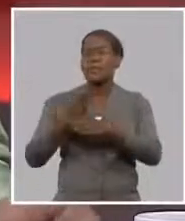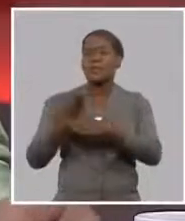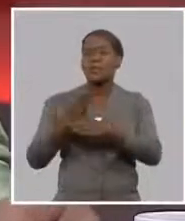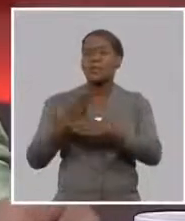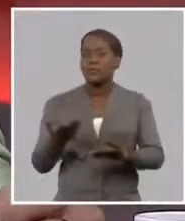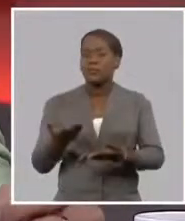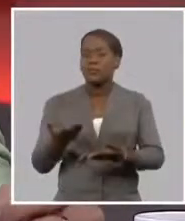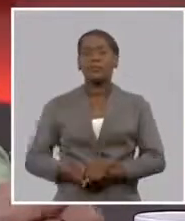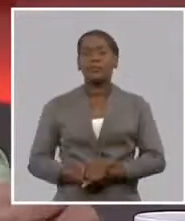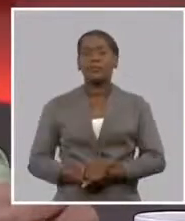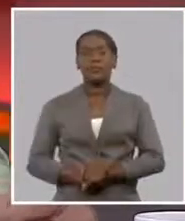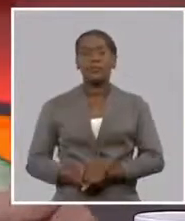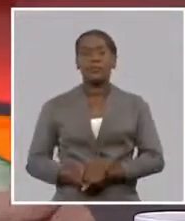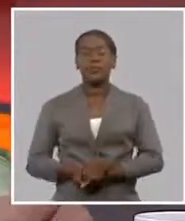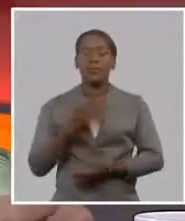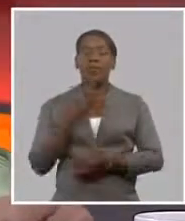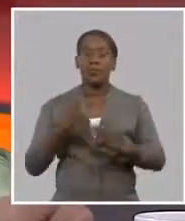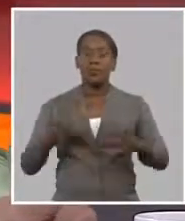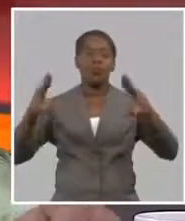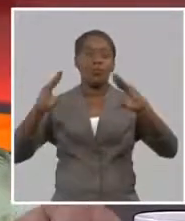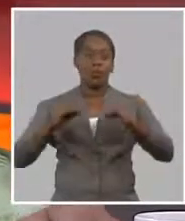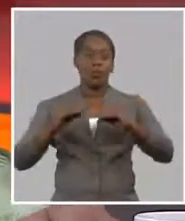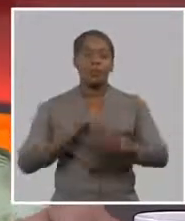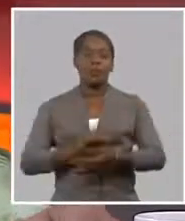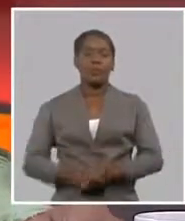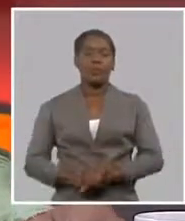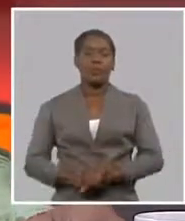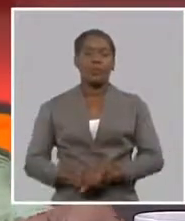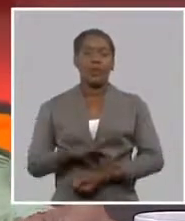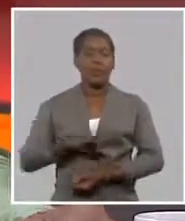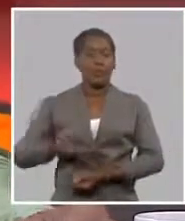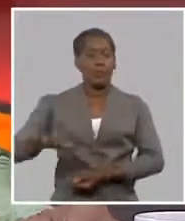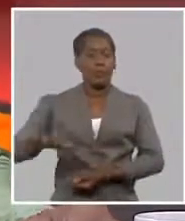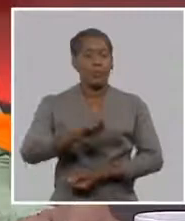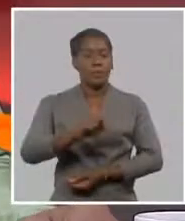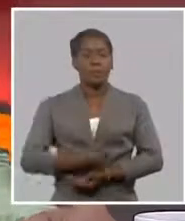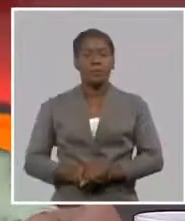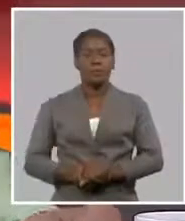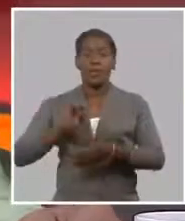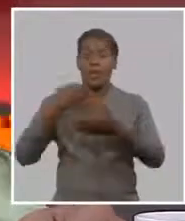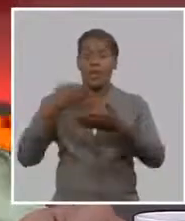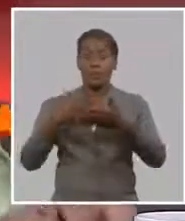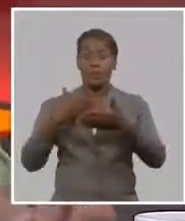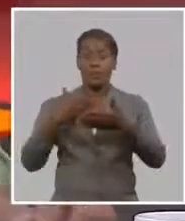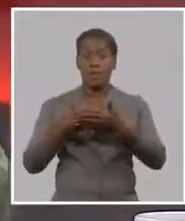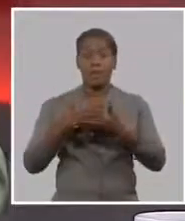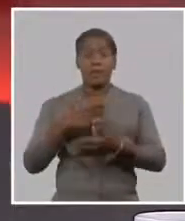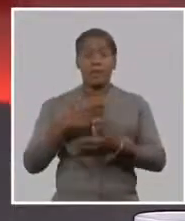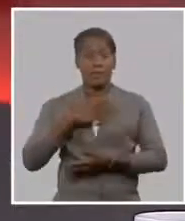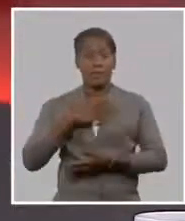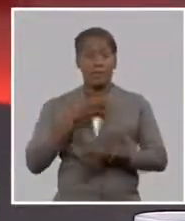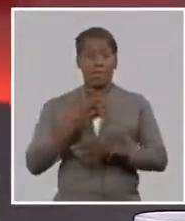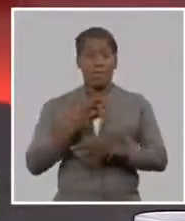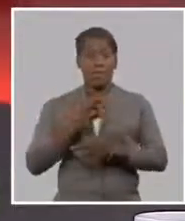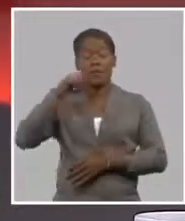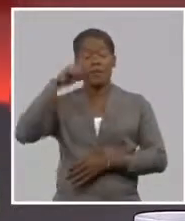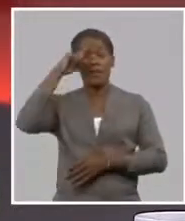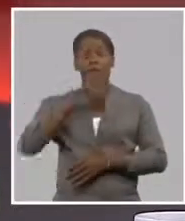noches a los amigos televidentes igual la empresa de seguros nacionales como se ha dicho